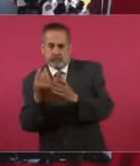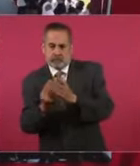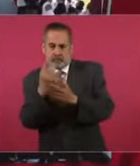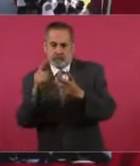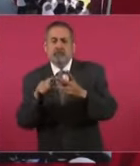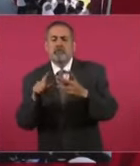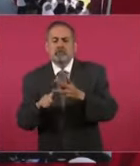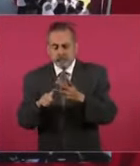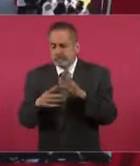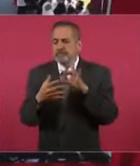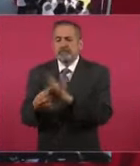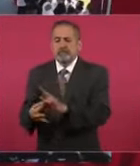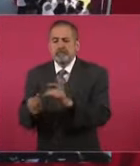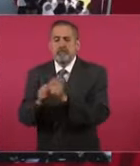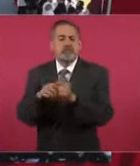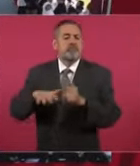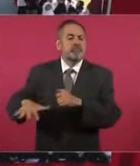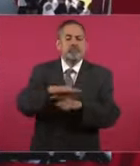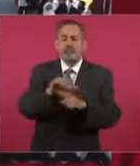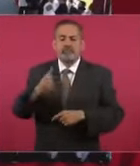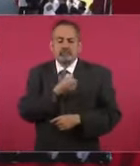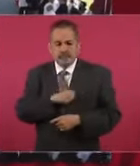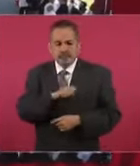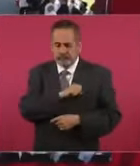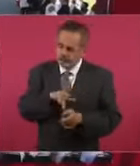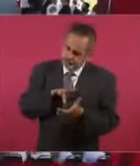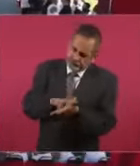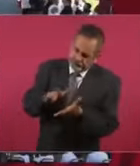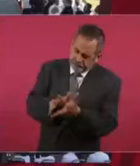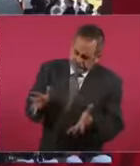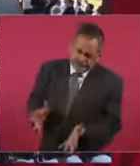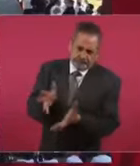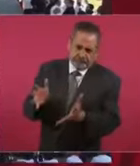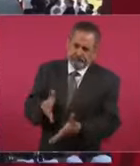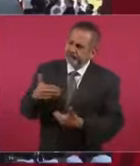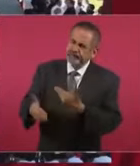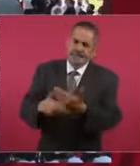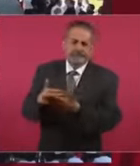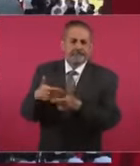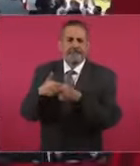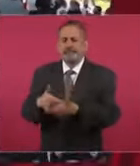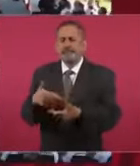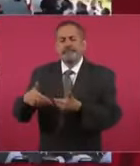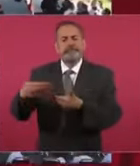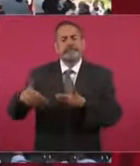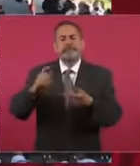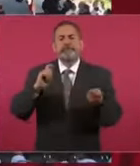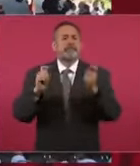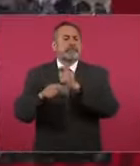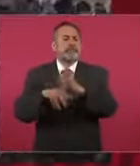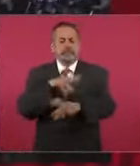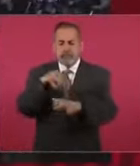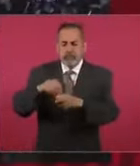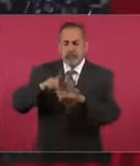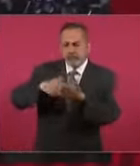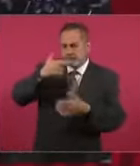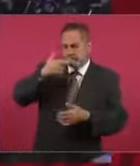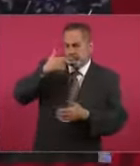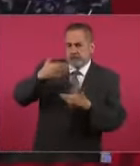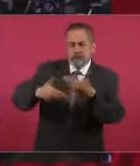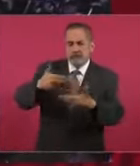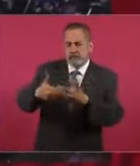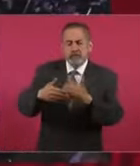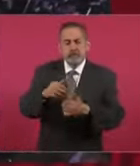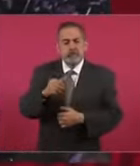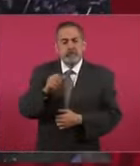relacionadas con el área de la salud para seguir impulsando este gran proceso de mejora de los sistemas de